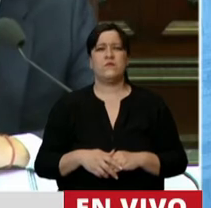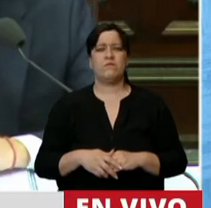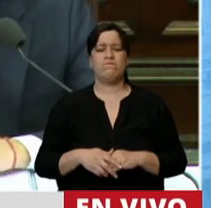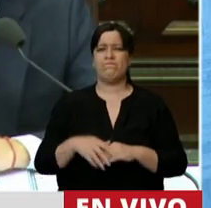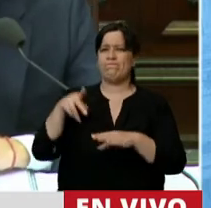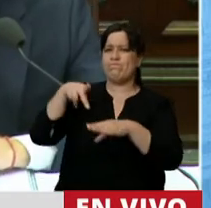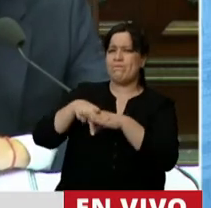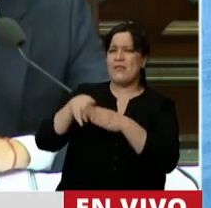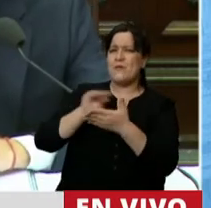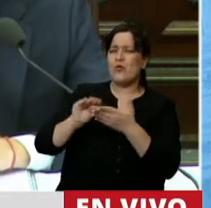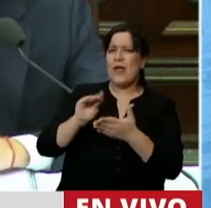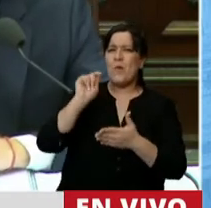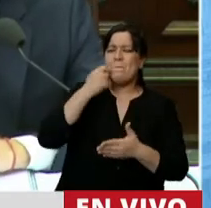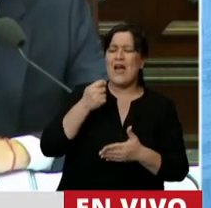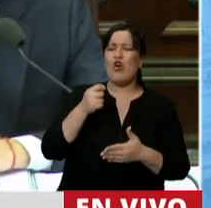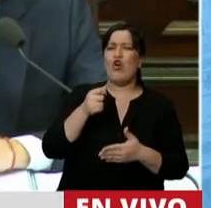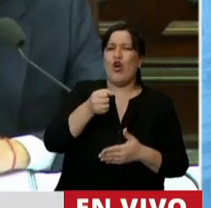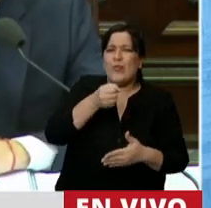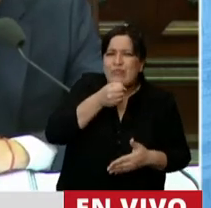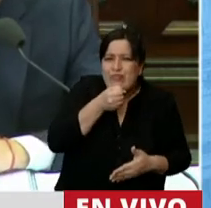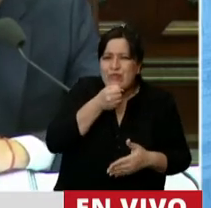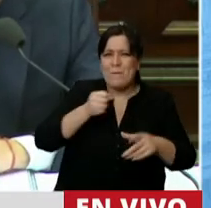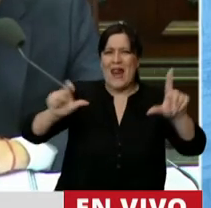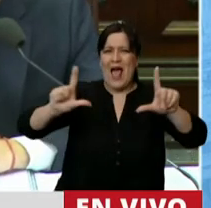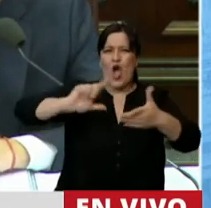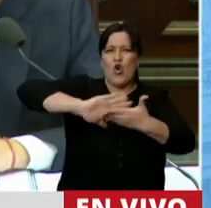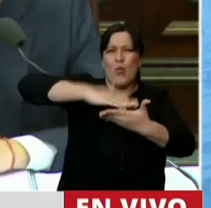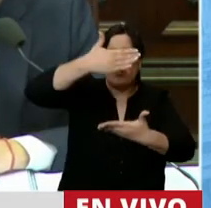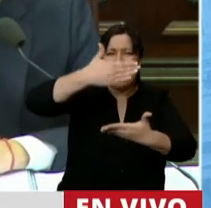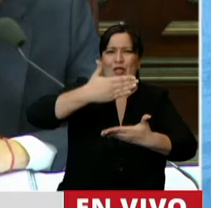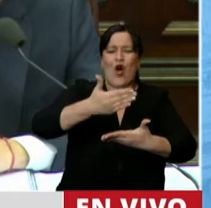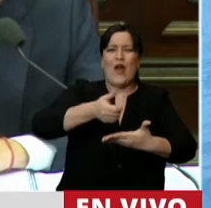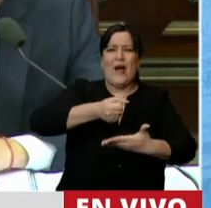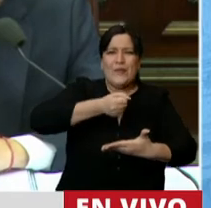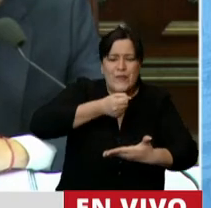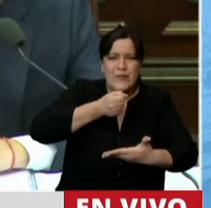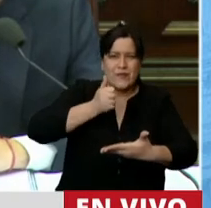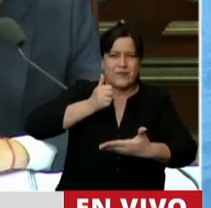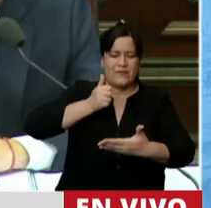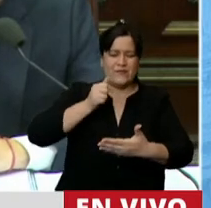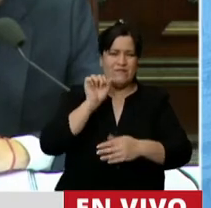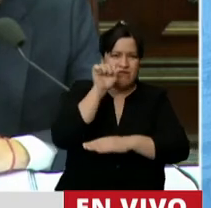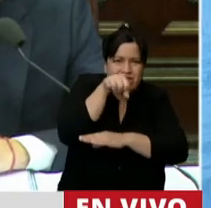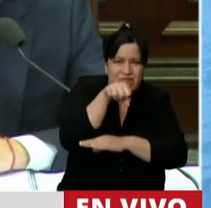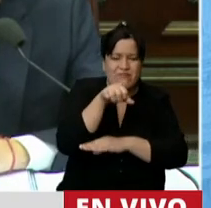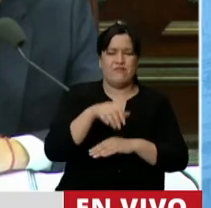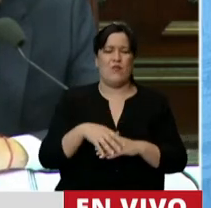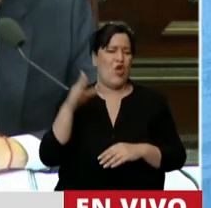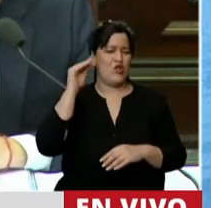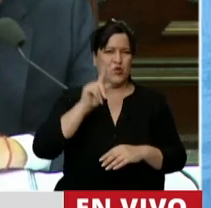Diputado, si se puede acercar más al micrófono de la computadora, por favor. Bueno. ¿Cuántos eran?